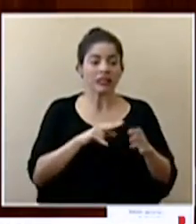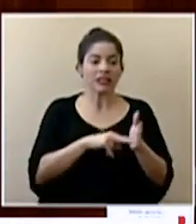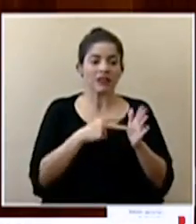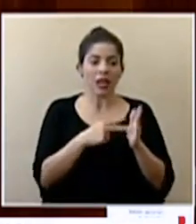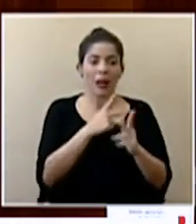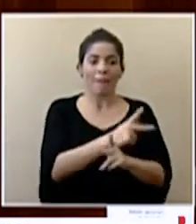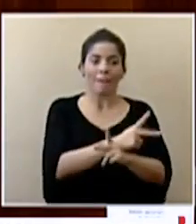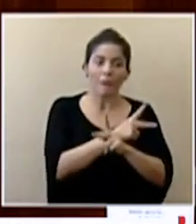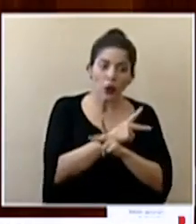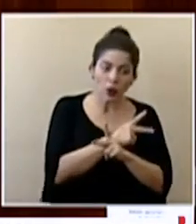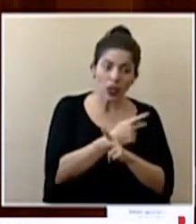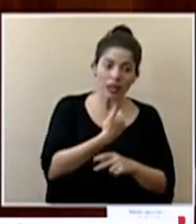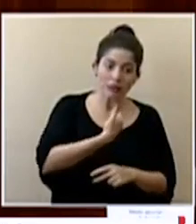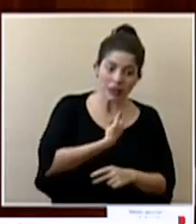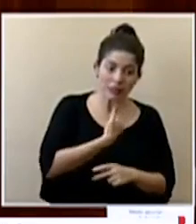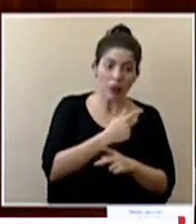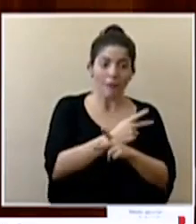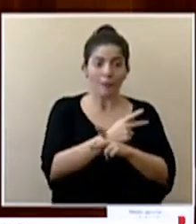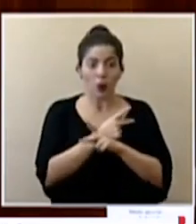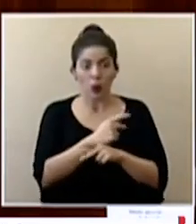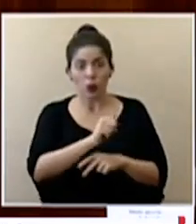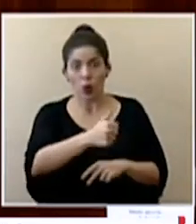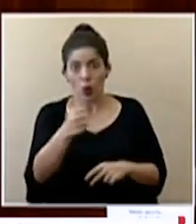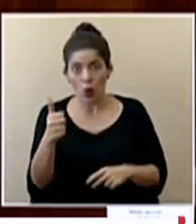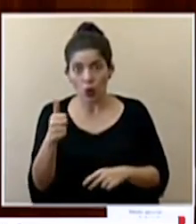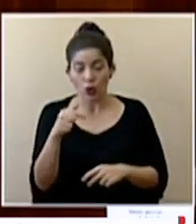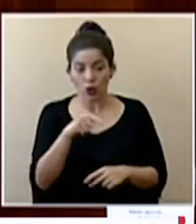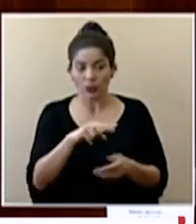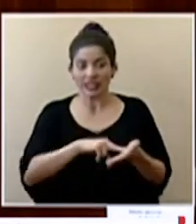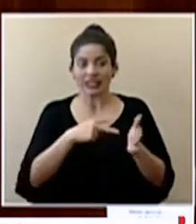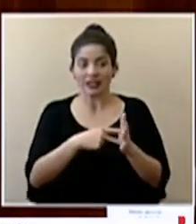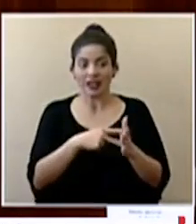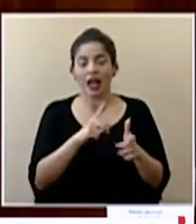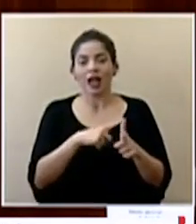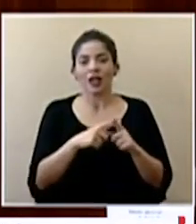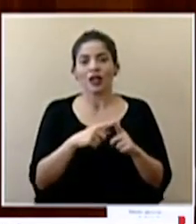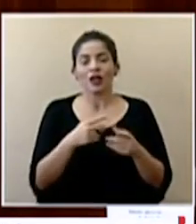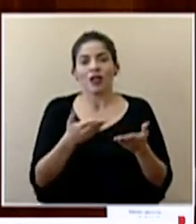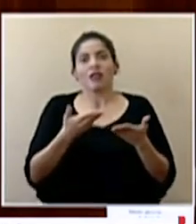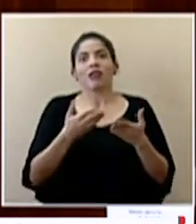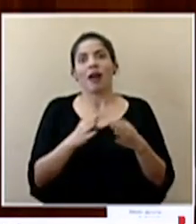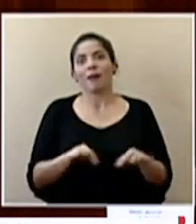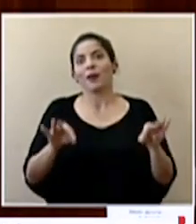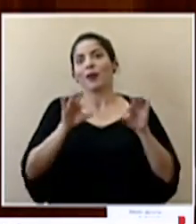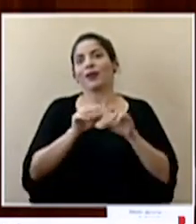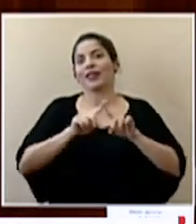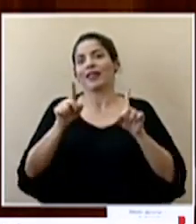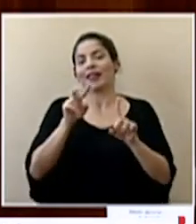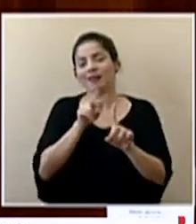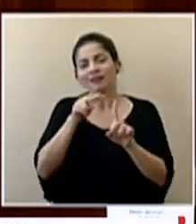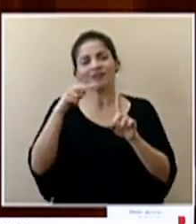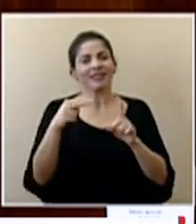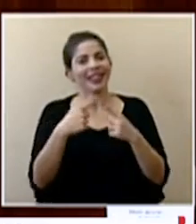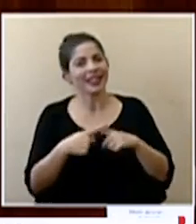nosotros mismos y ustedes toma otra relevancia y otra dimensión.